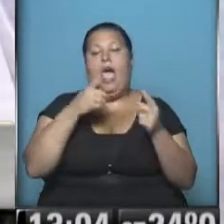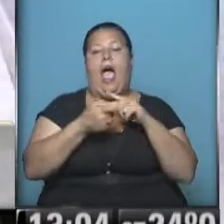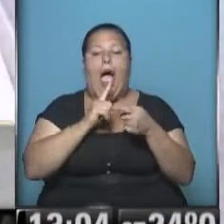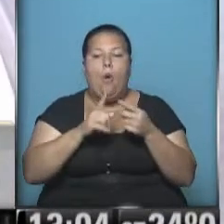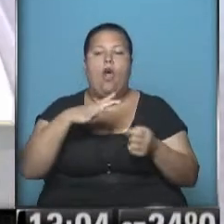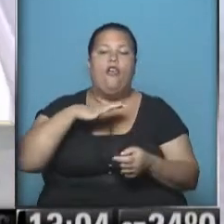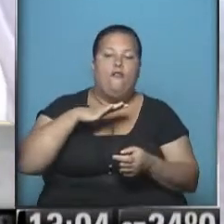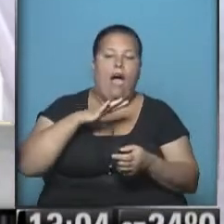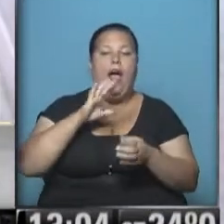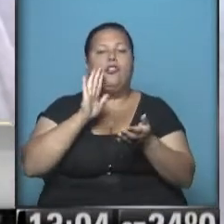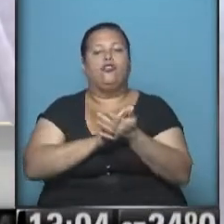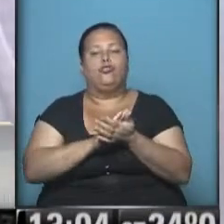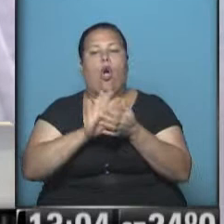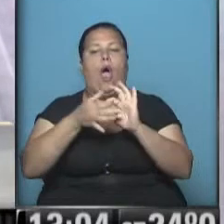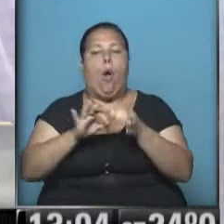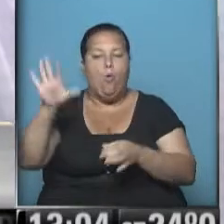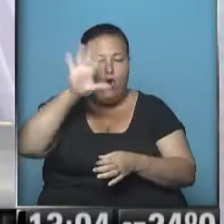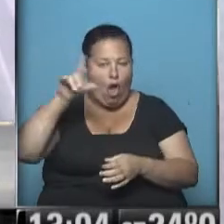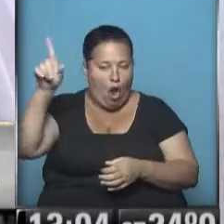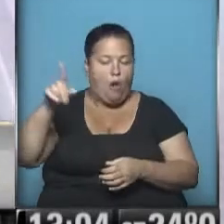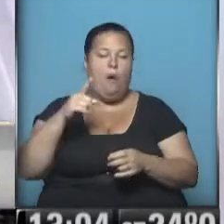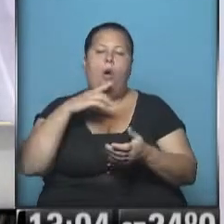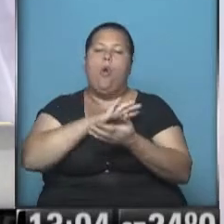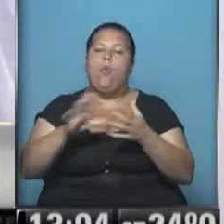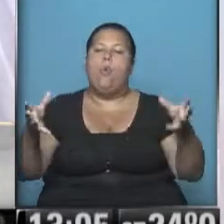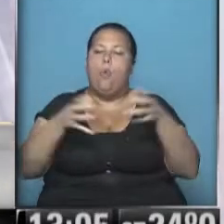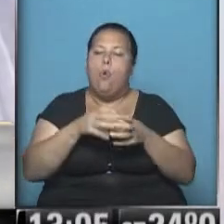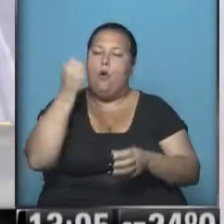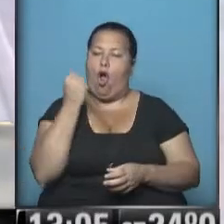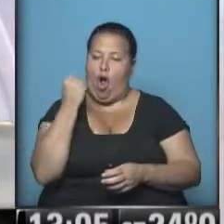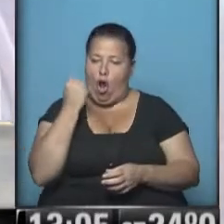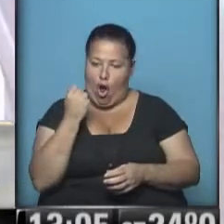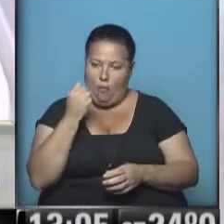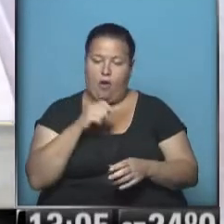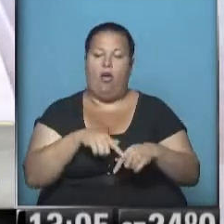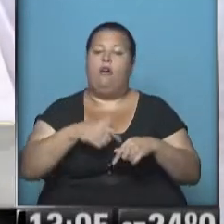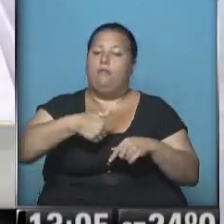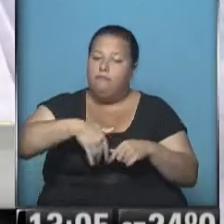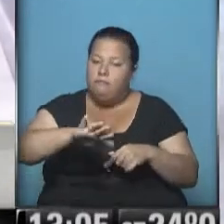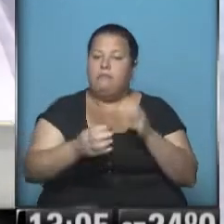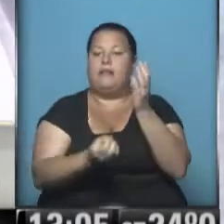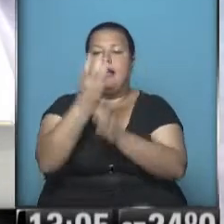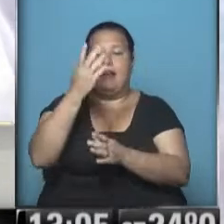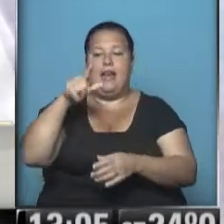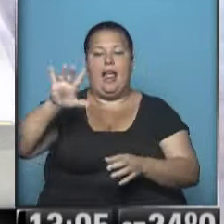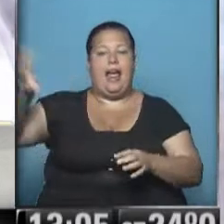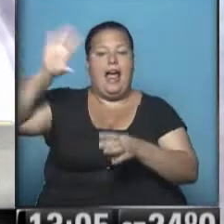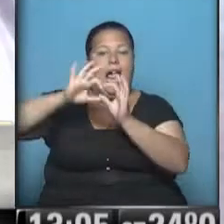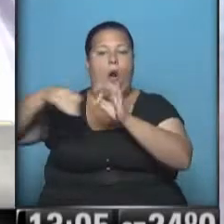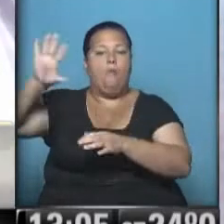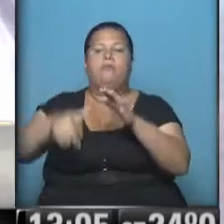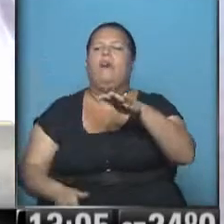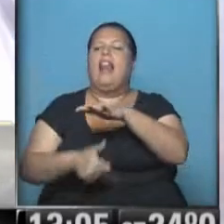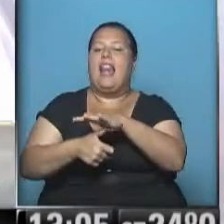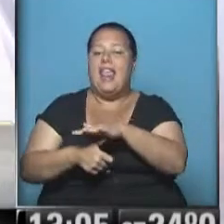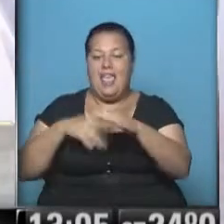están pendientes con la Unión Europea, con un nuevo bloque económico que se está creando en Europa, que tiene como líder